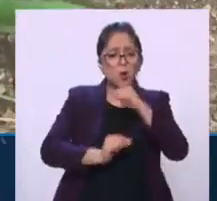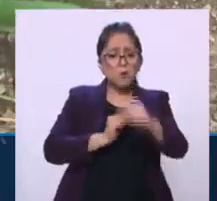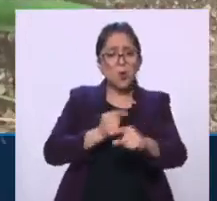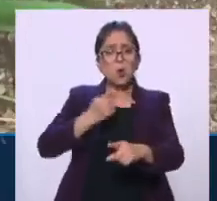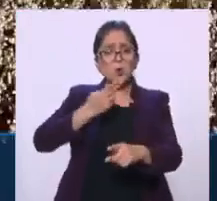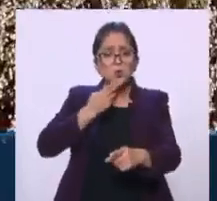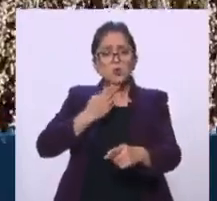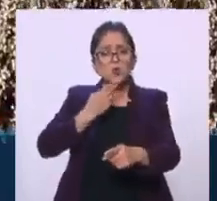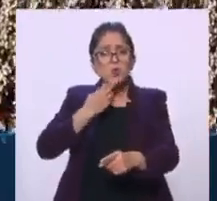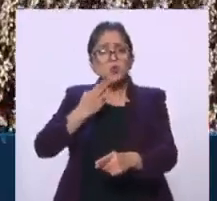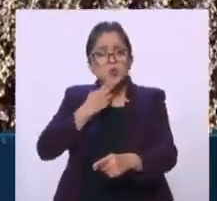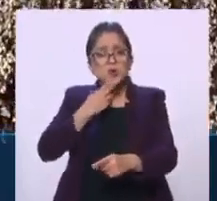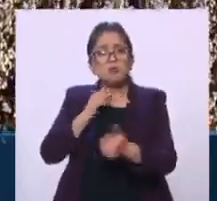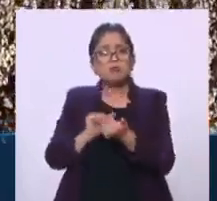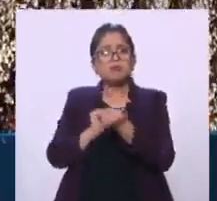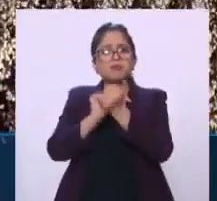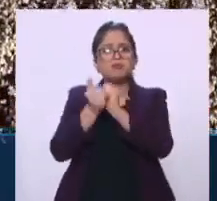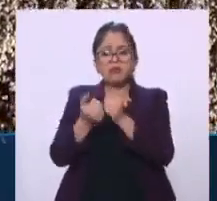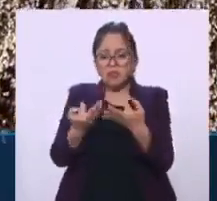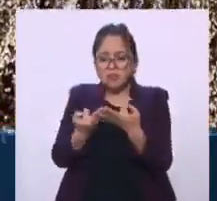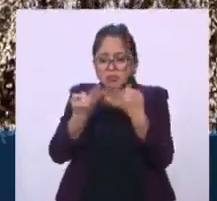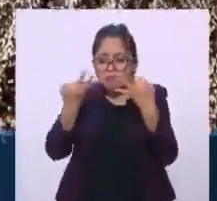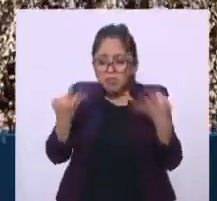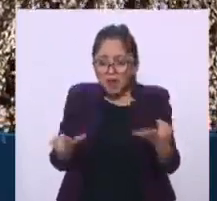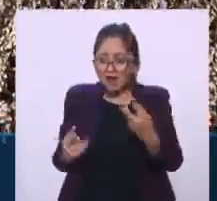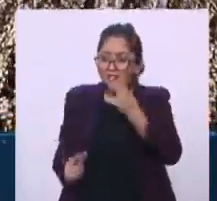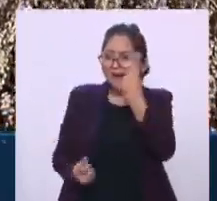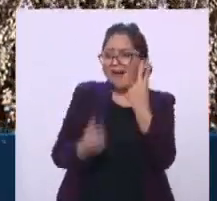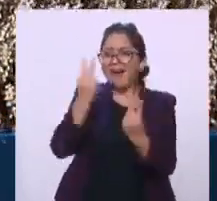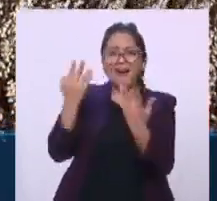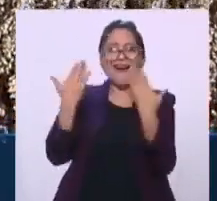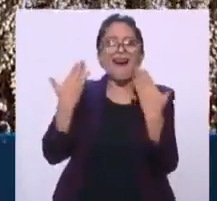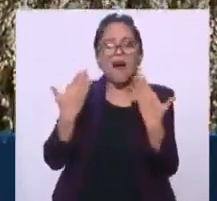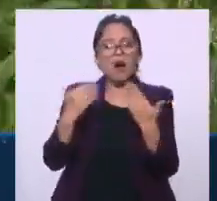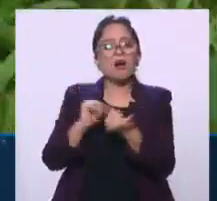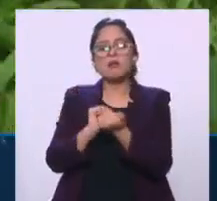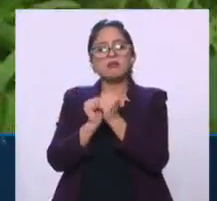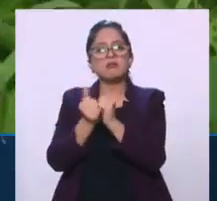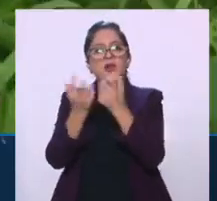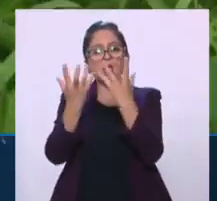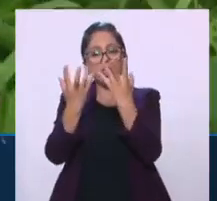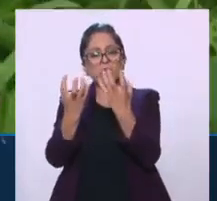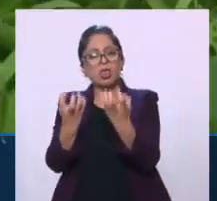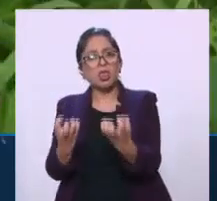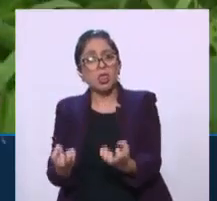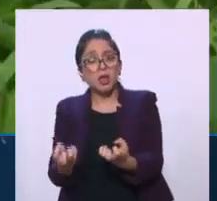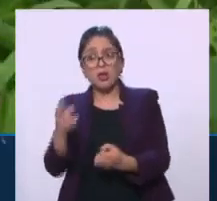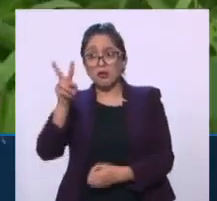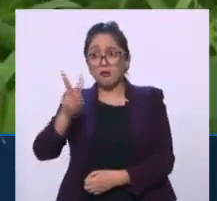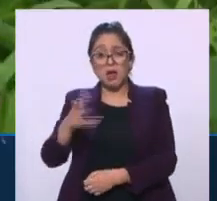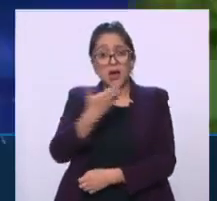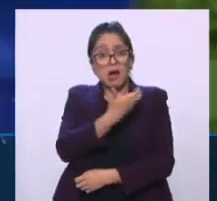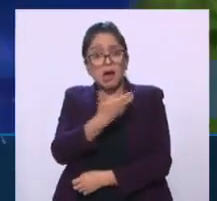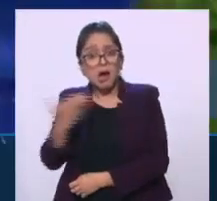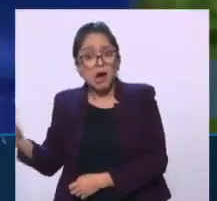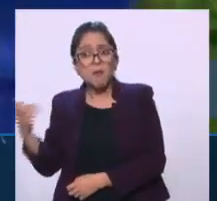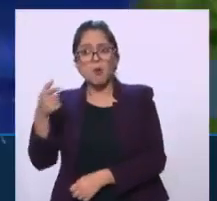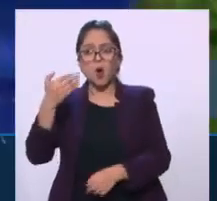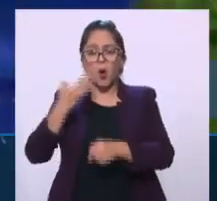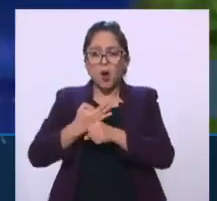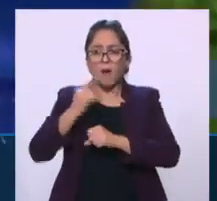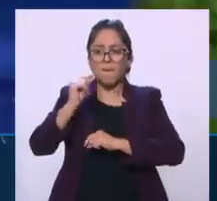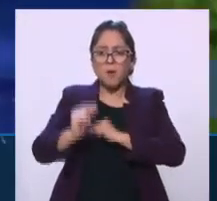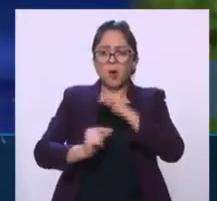esa fertilidad que en algunos momentos pues la agricultura campesina o la agroecología pues viene recuperando.